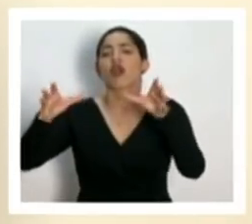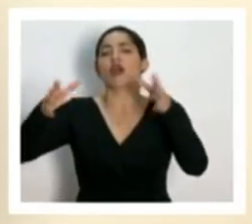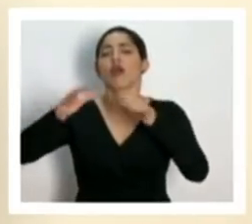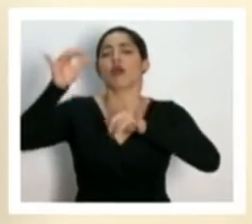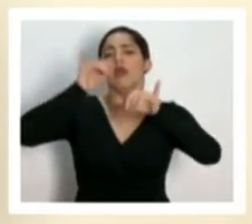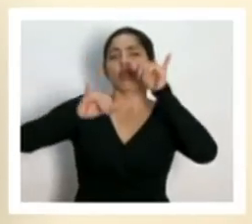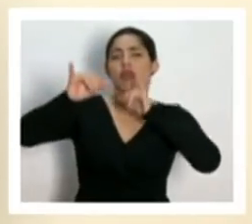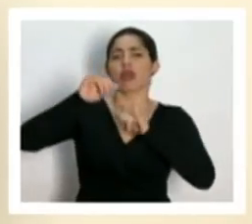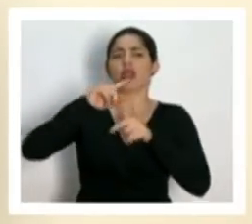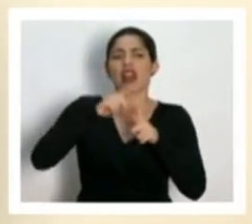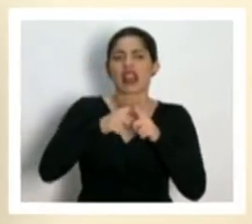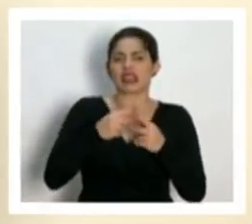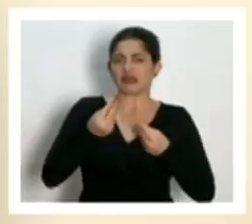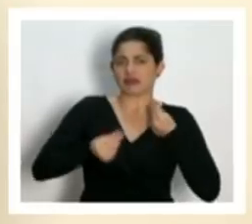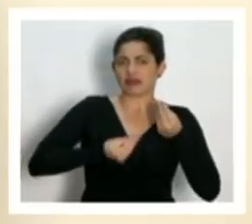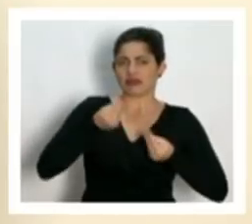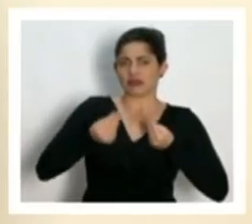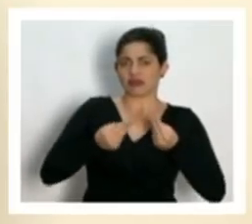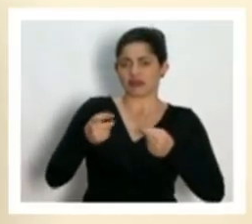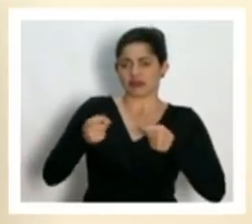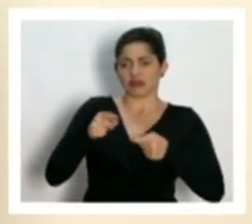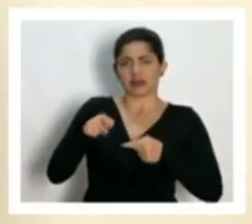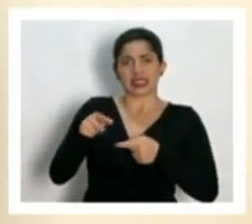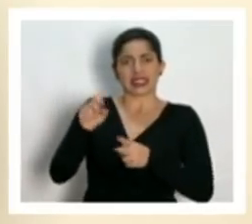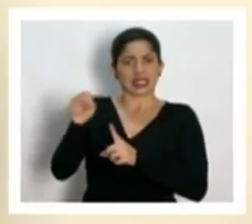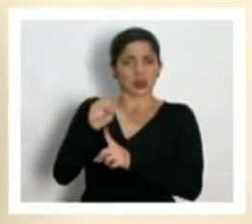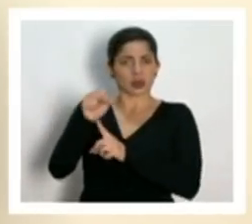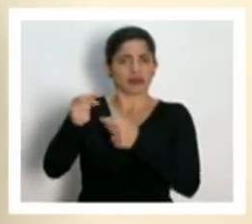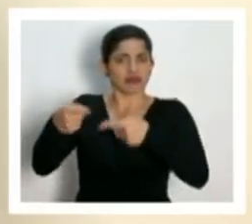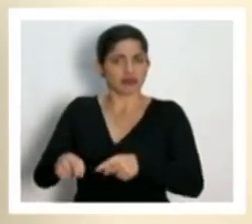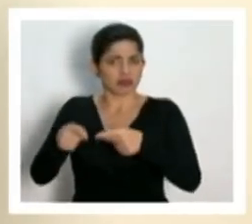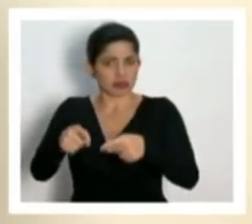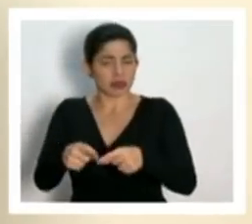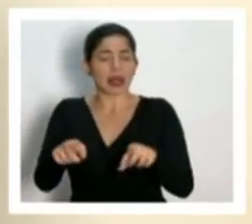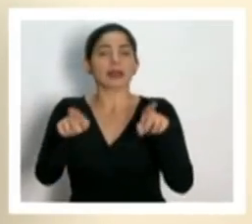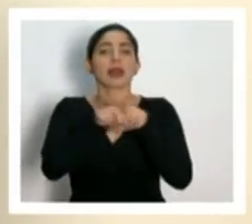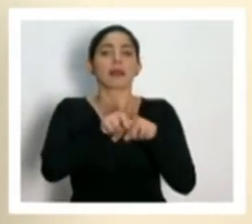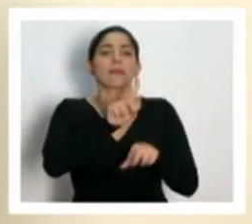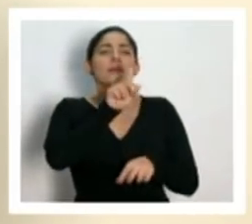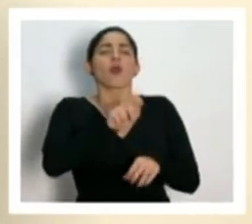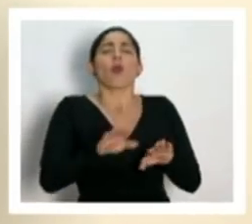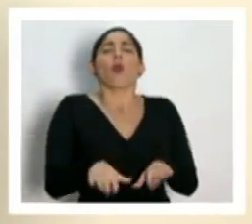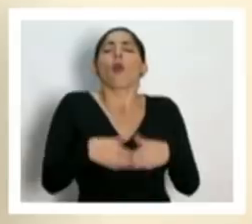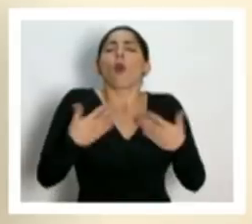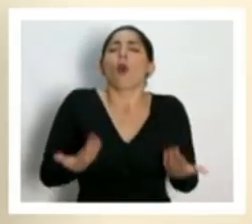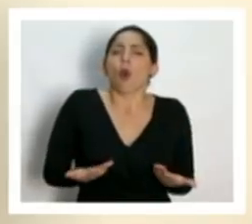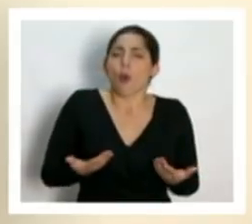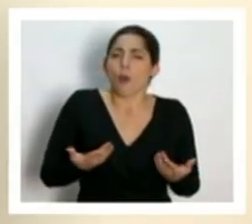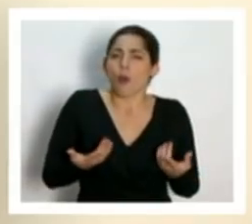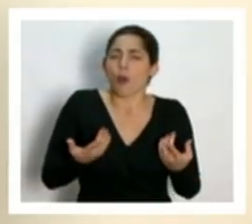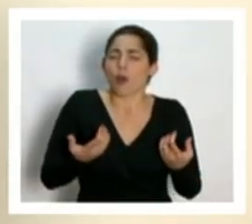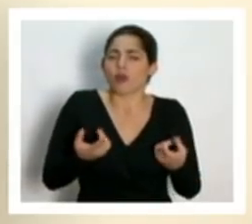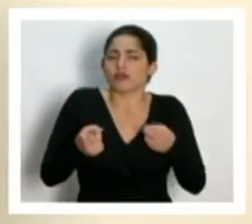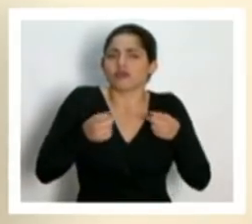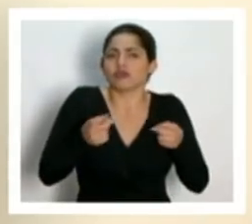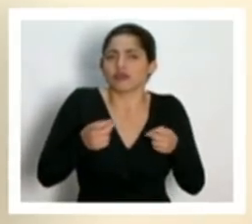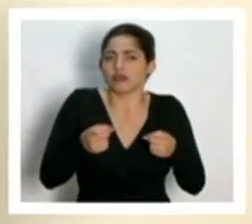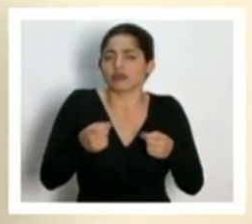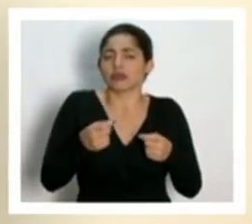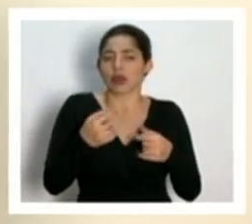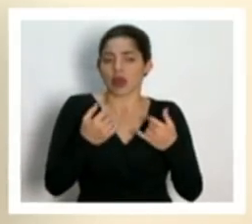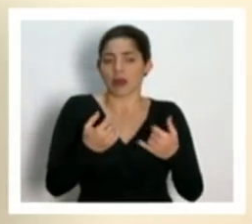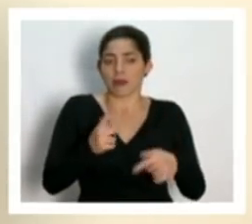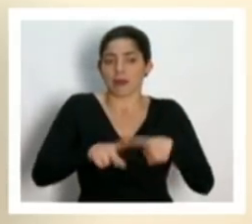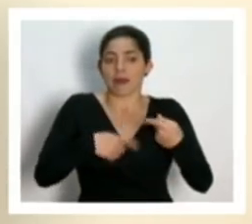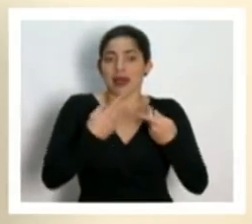cómo se procede frente a esos casos. Adicional, preguntarle cómo se procederá en el cierre